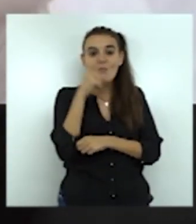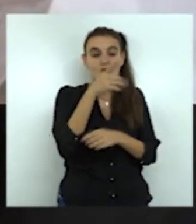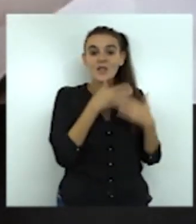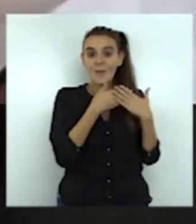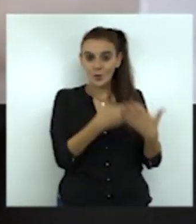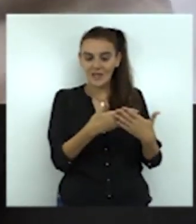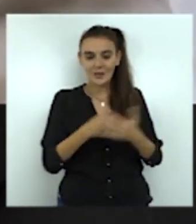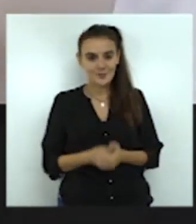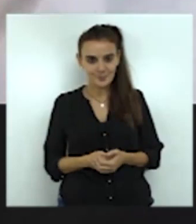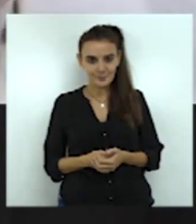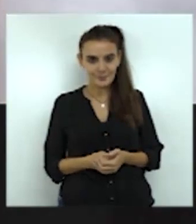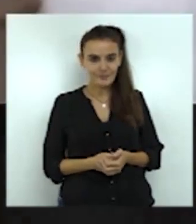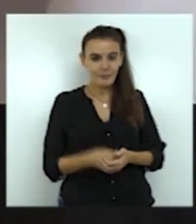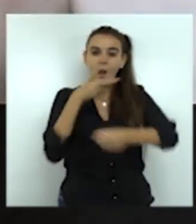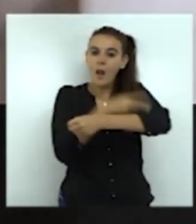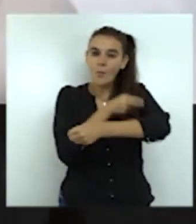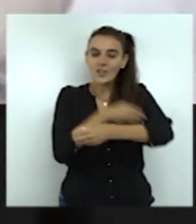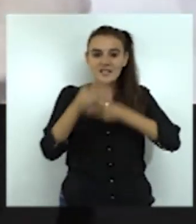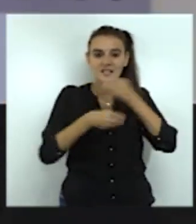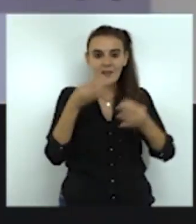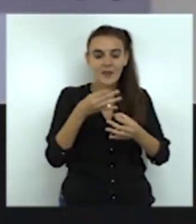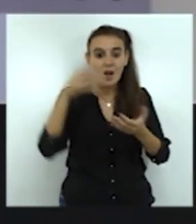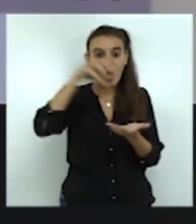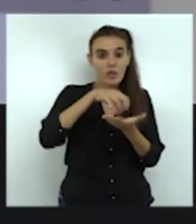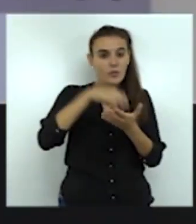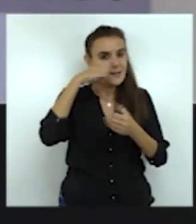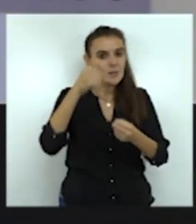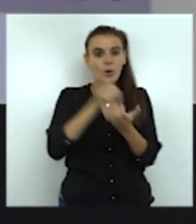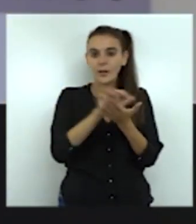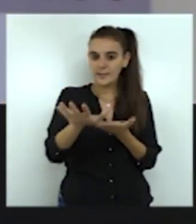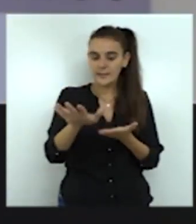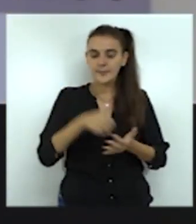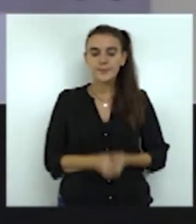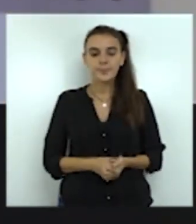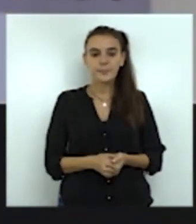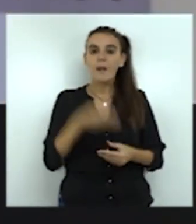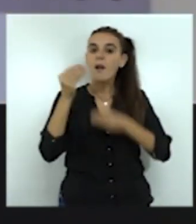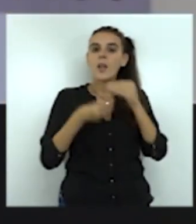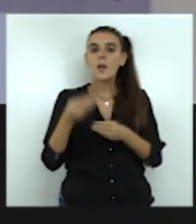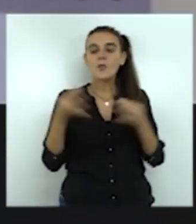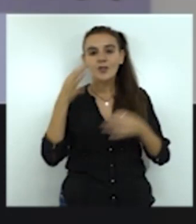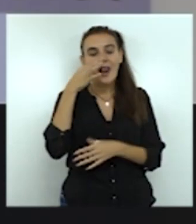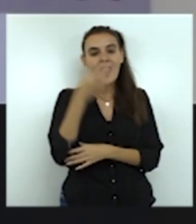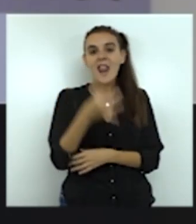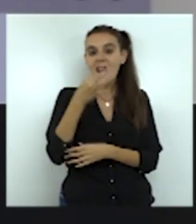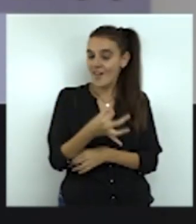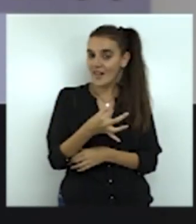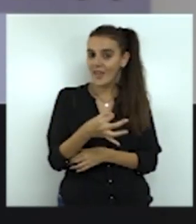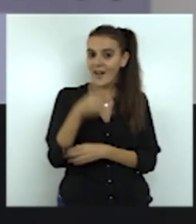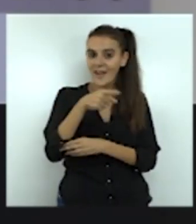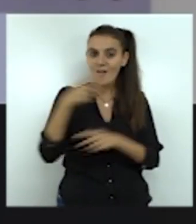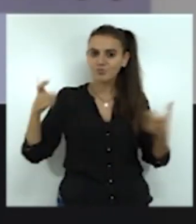La vacunación se realiza en los centros de salud de manera gratuita. Hemos hecho, nosotros, la verdad es que hemos reducido un poco